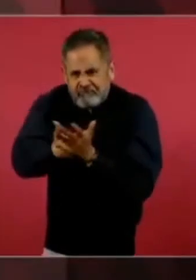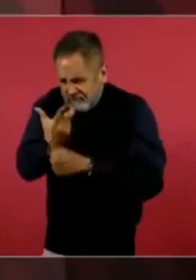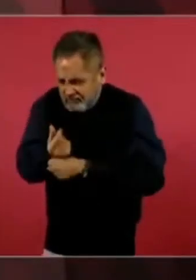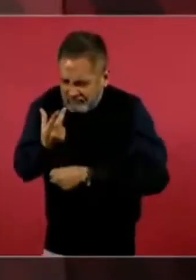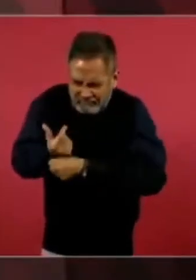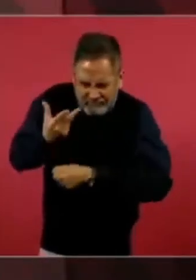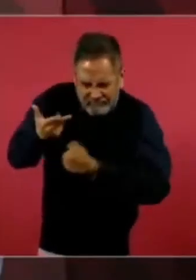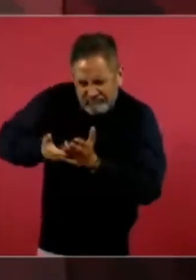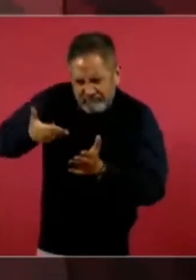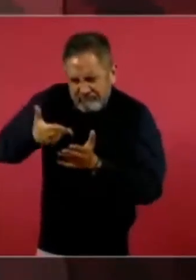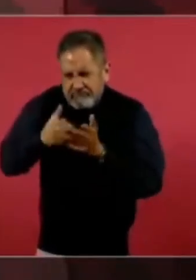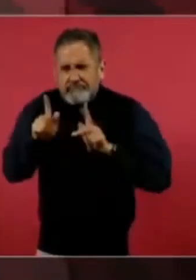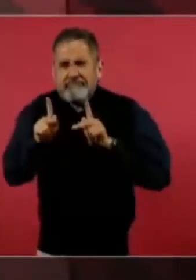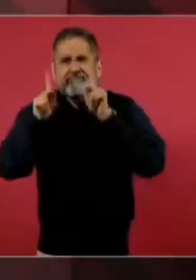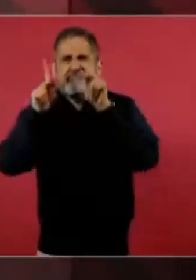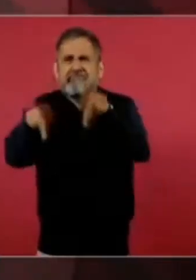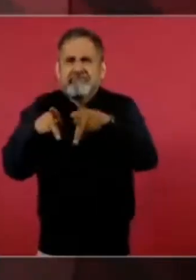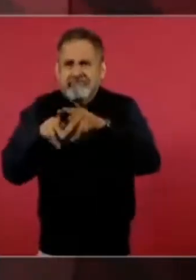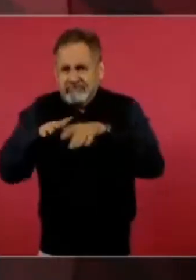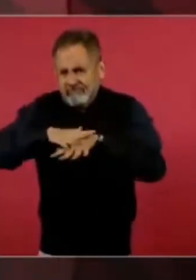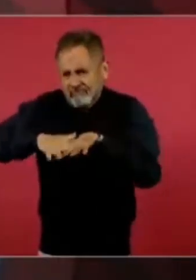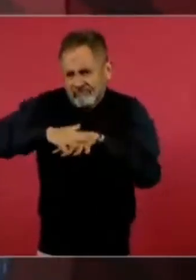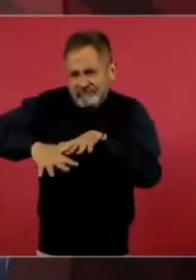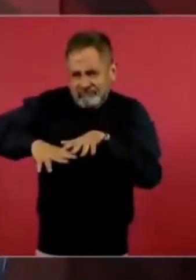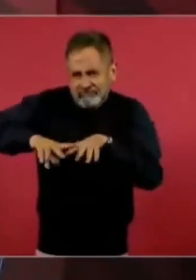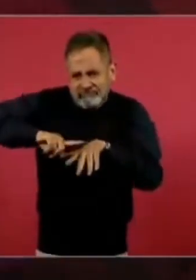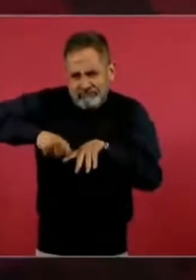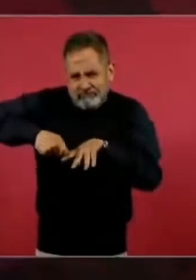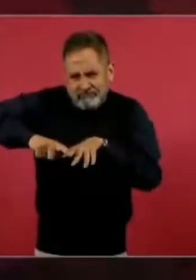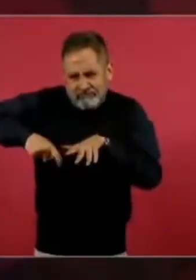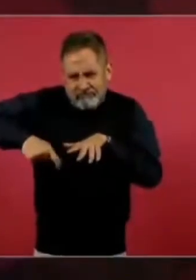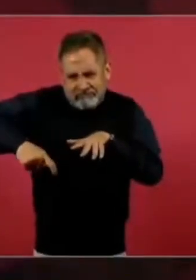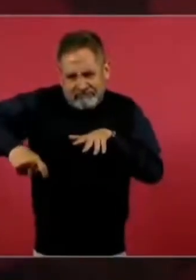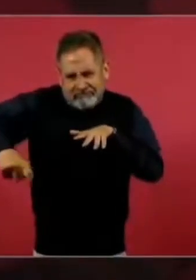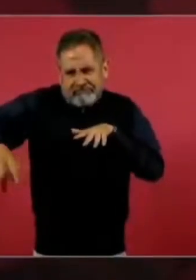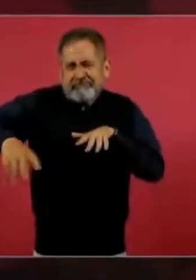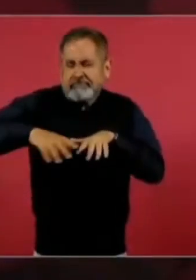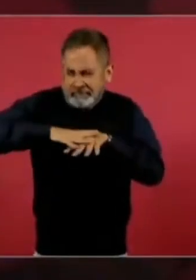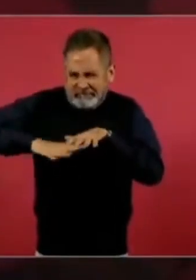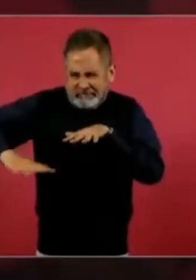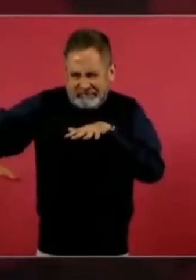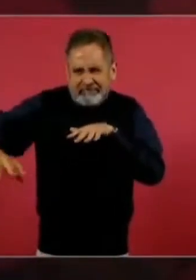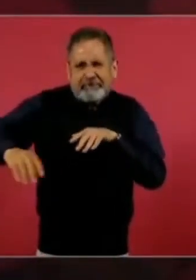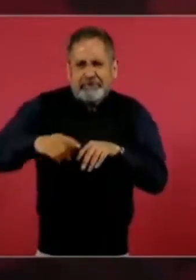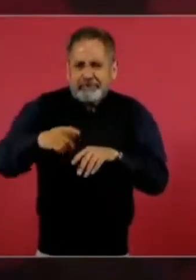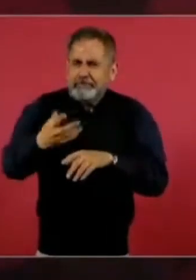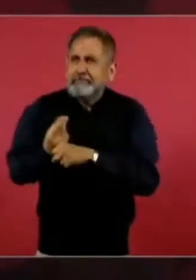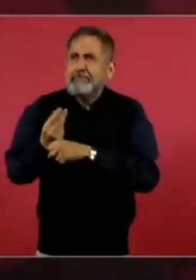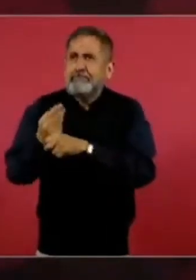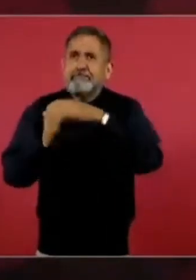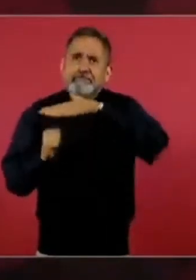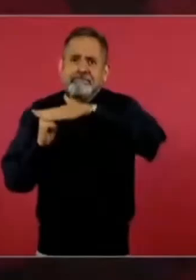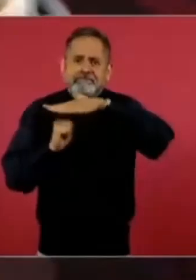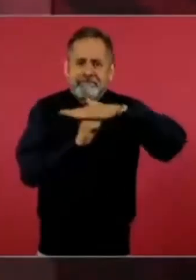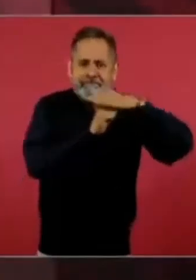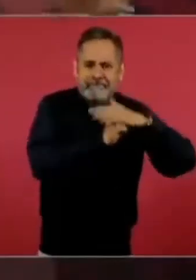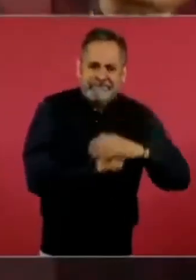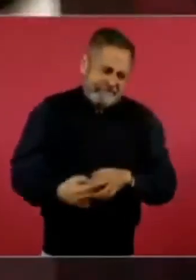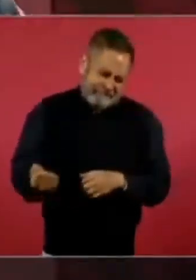que hacen las estructuras, tejen el acero para hacer las columnas, eso